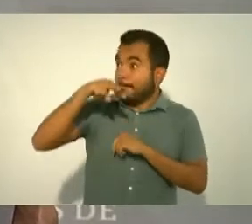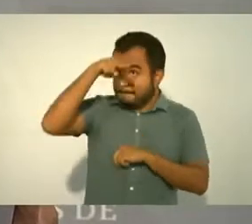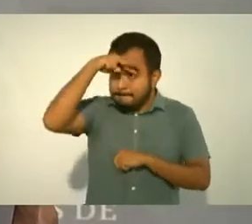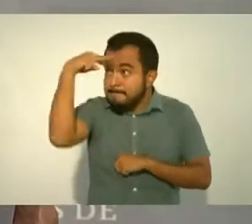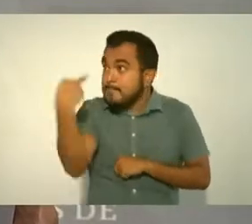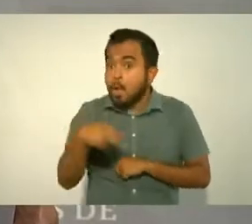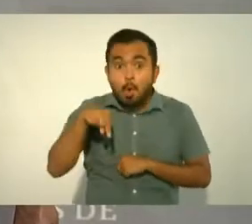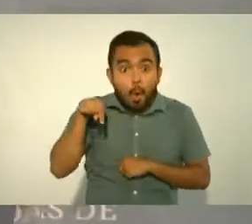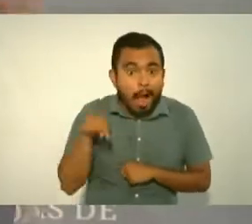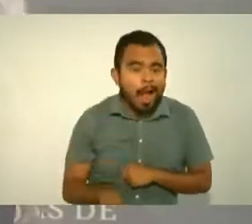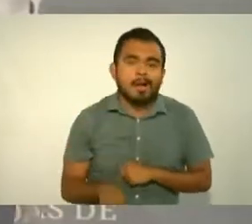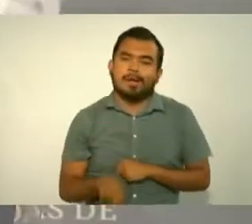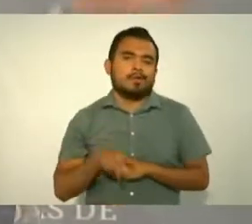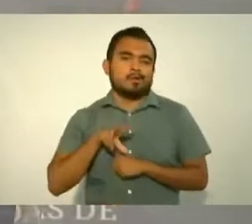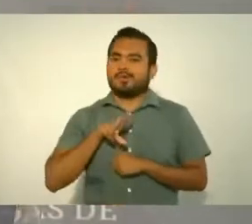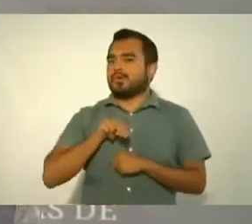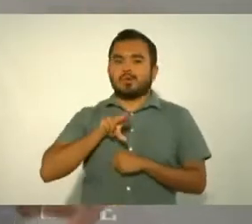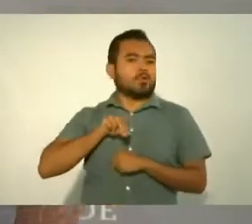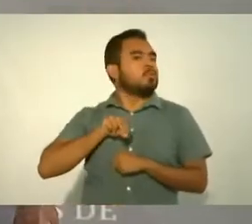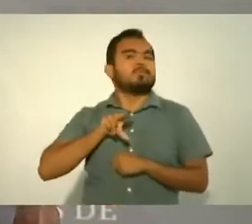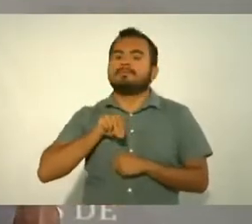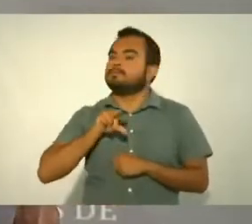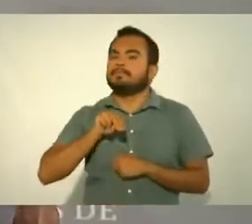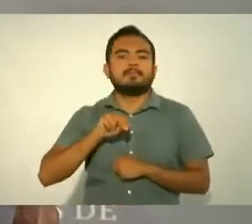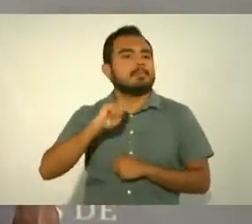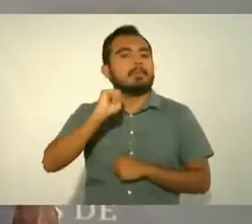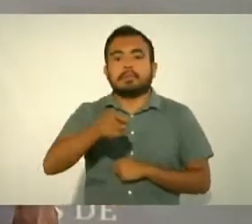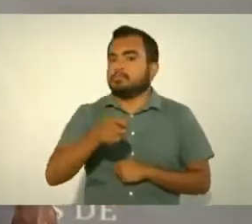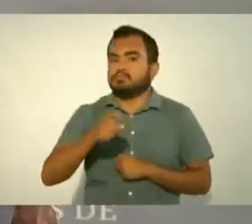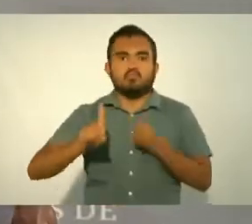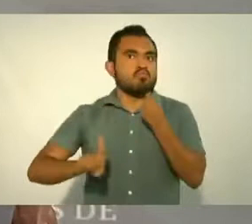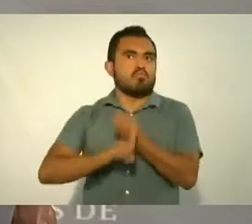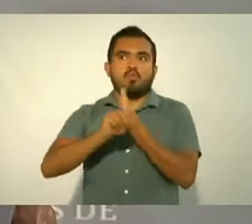un problema mundial.